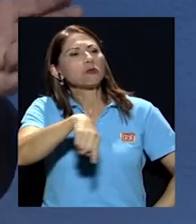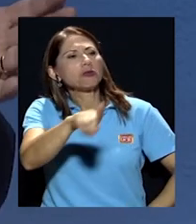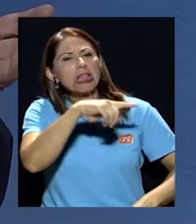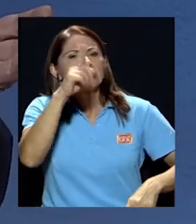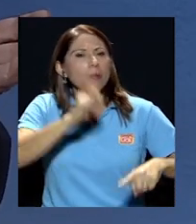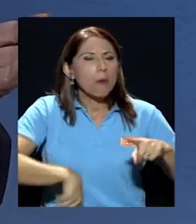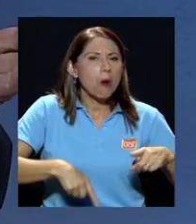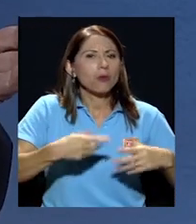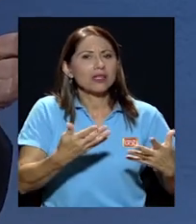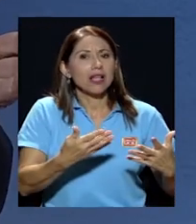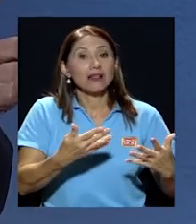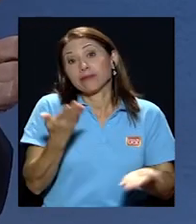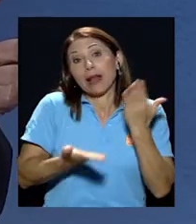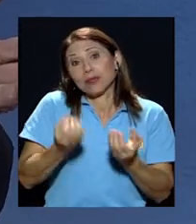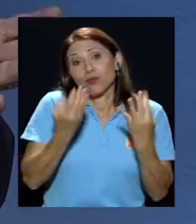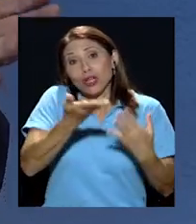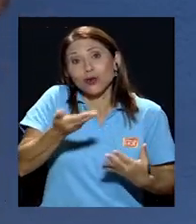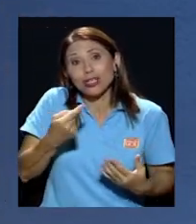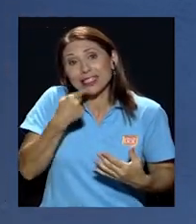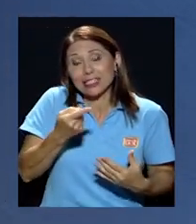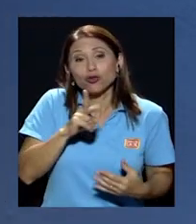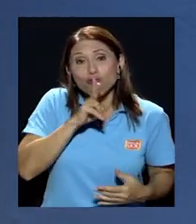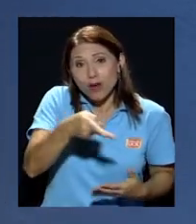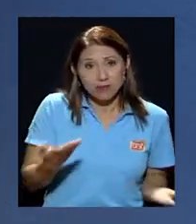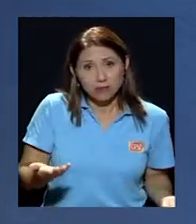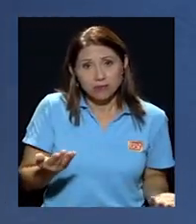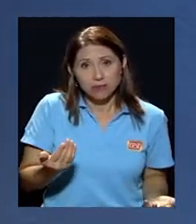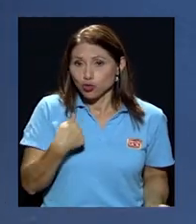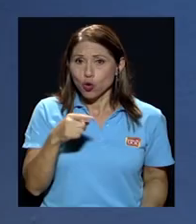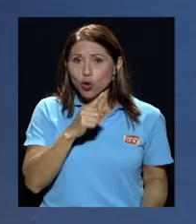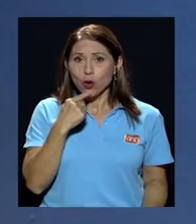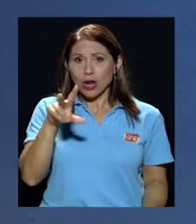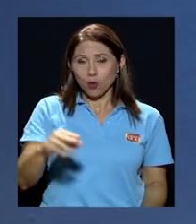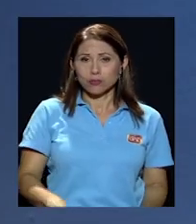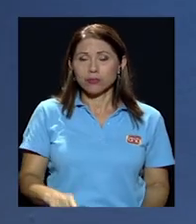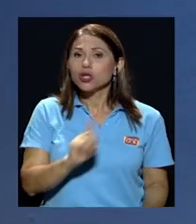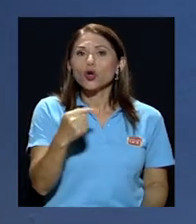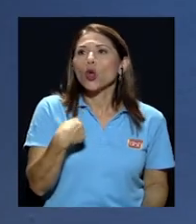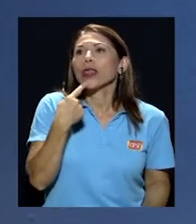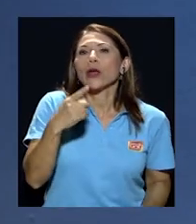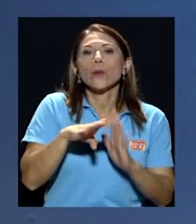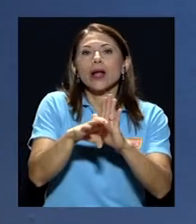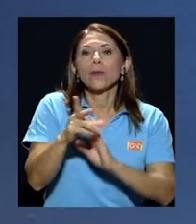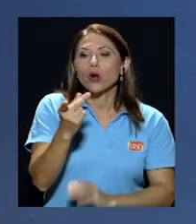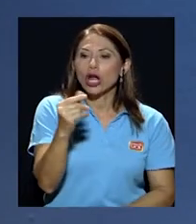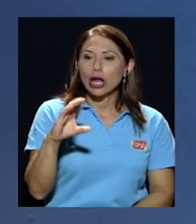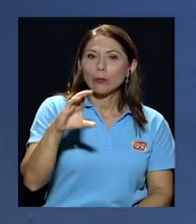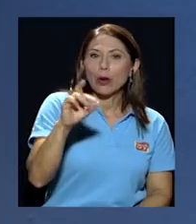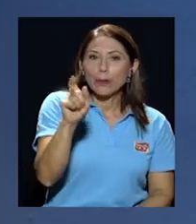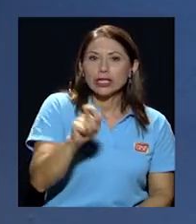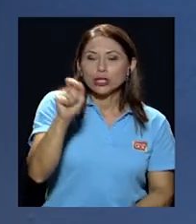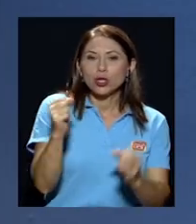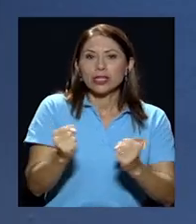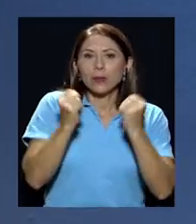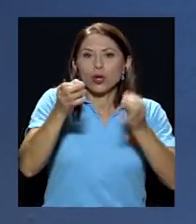a lo mejor muchas cosas son ciertas no digo que no yo no digo que las pensiones del poder judicial no tengan unas pensiones absolutamente